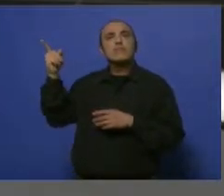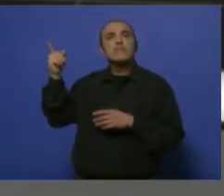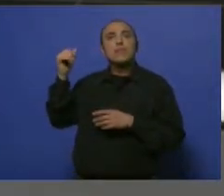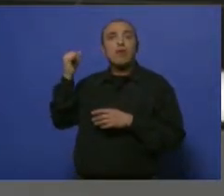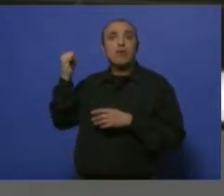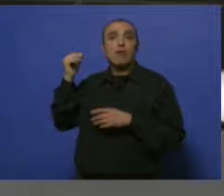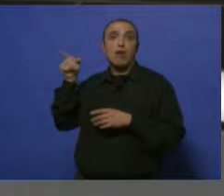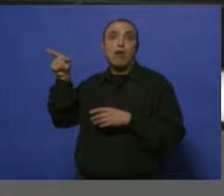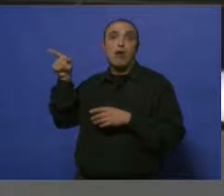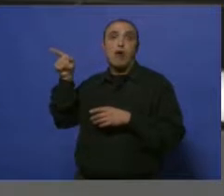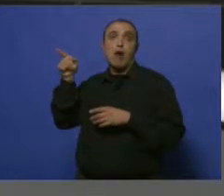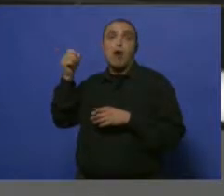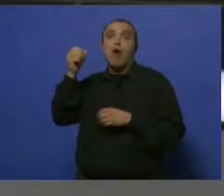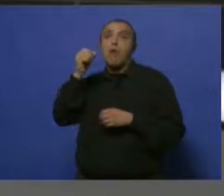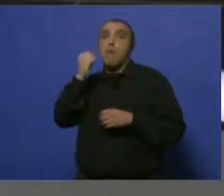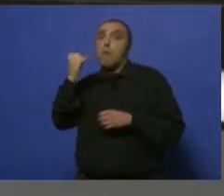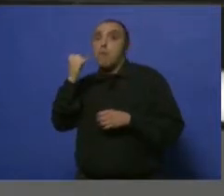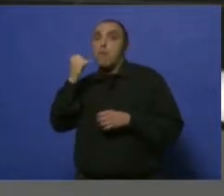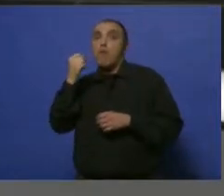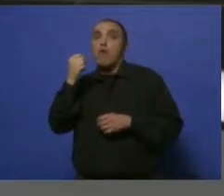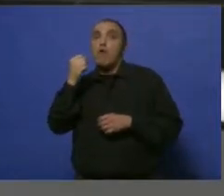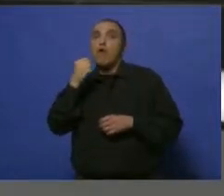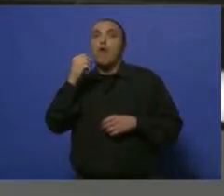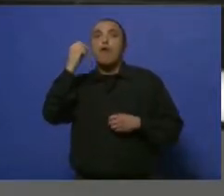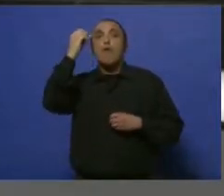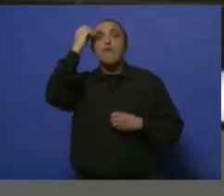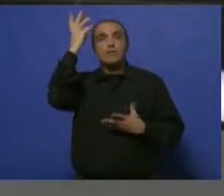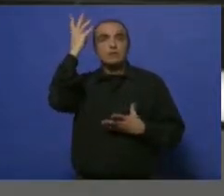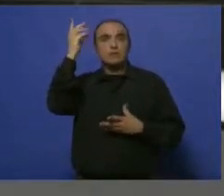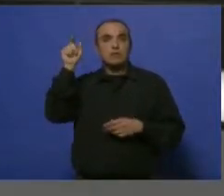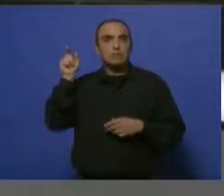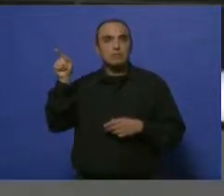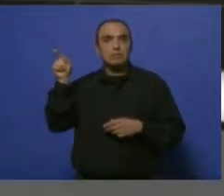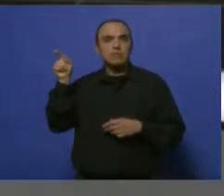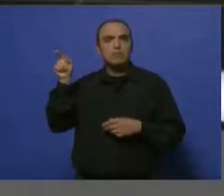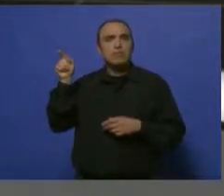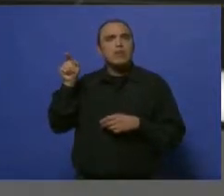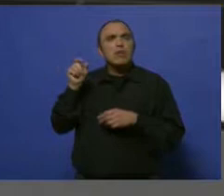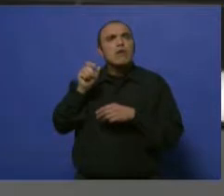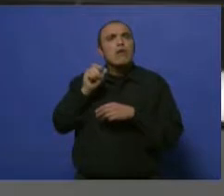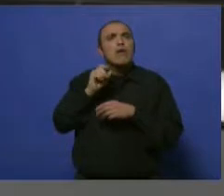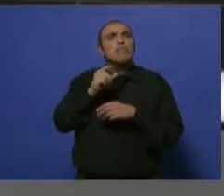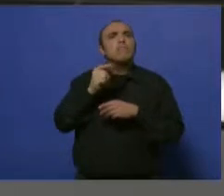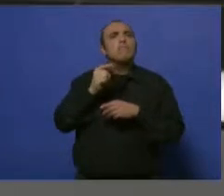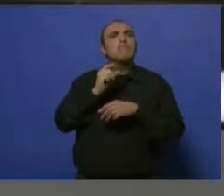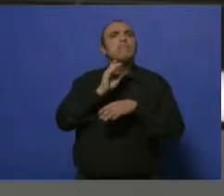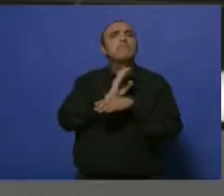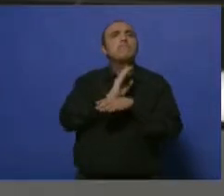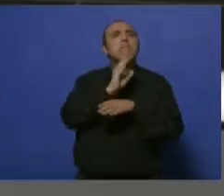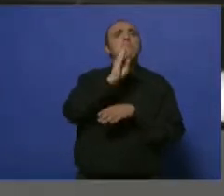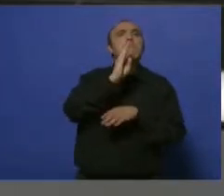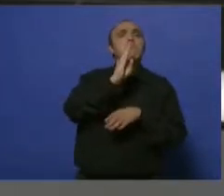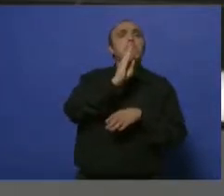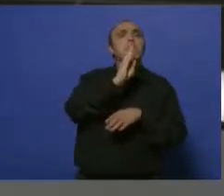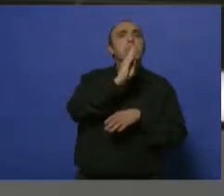de qué es lo que está ocurriendo. Estamos hablando con respecto a esta bacteria, bien digo, que se aloja en la garganta y que lamentablemente ha